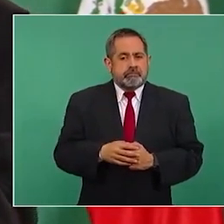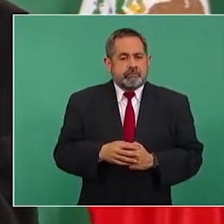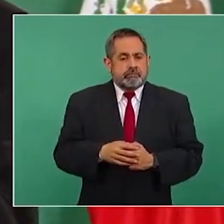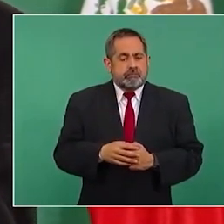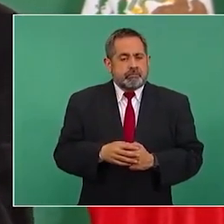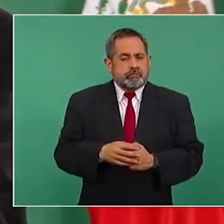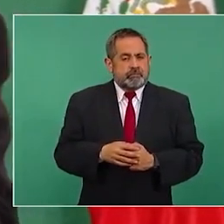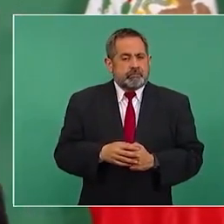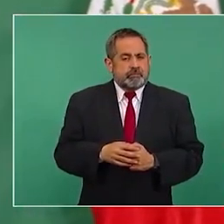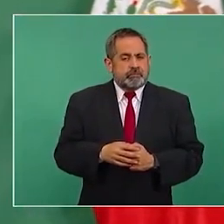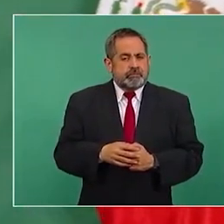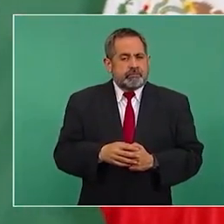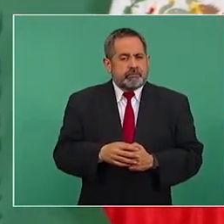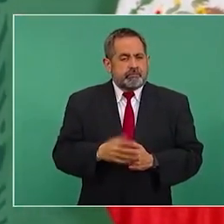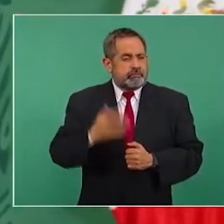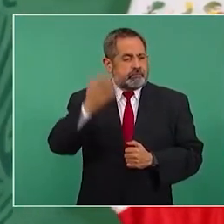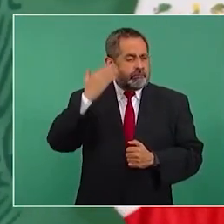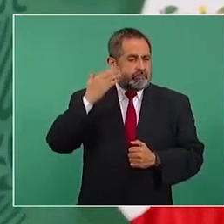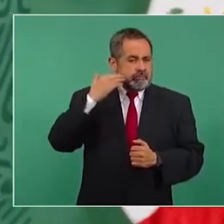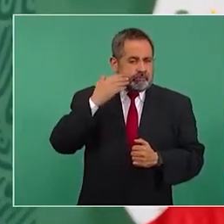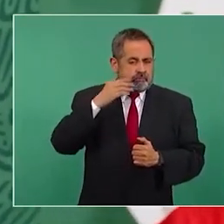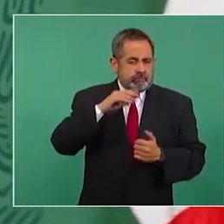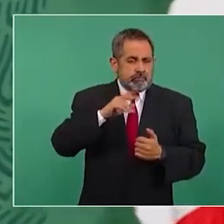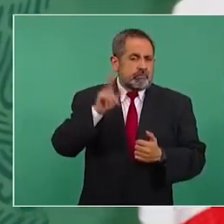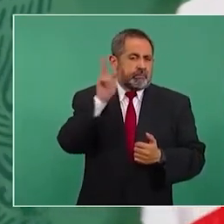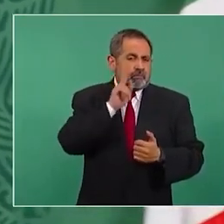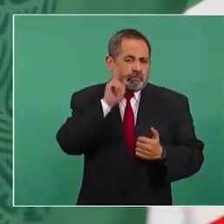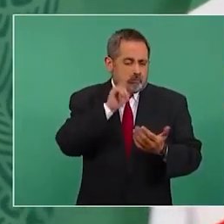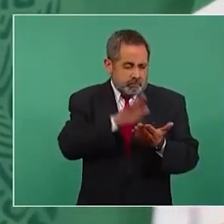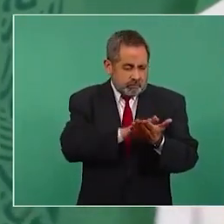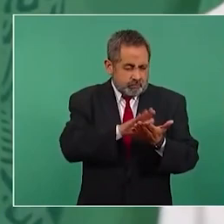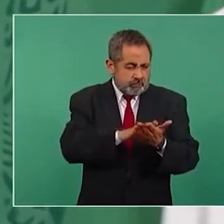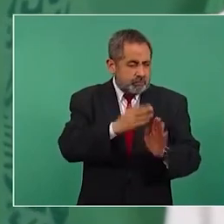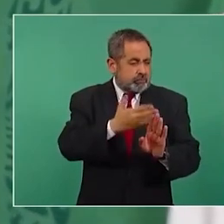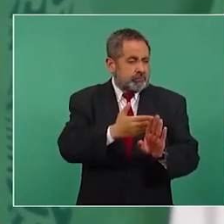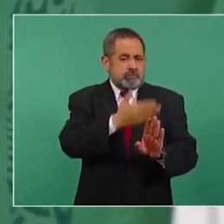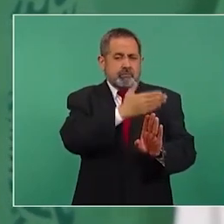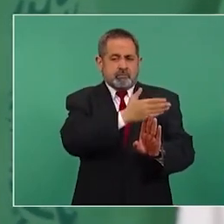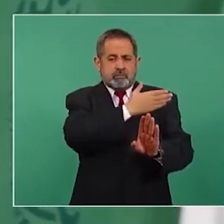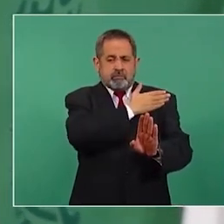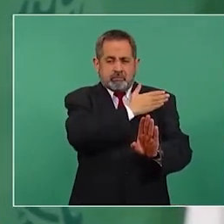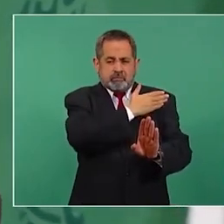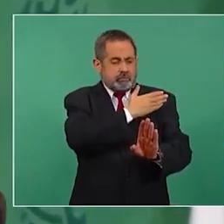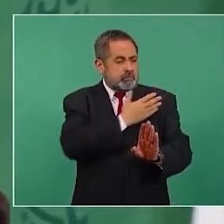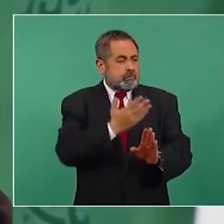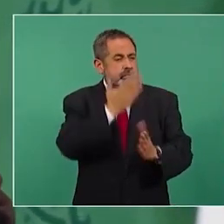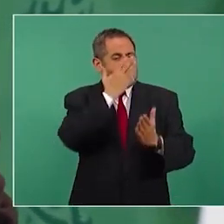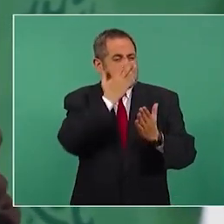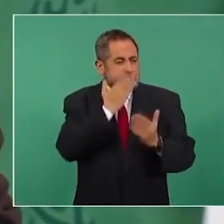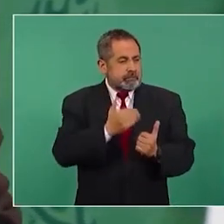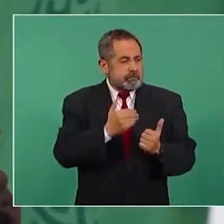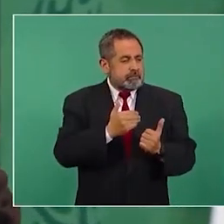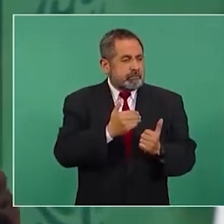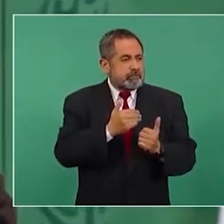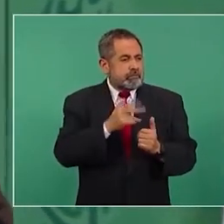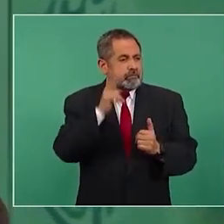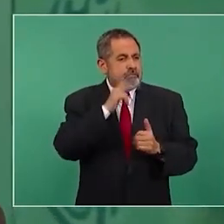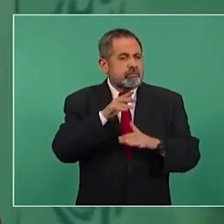evidencias, no hay pruebas documentales de la corrupción en la época prehispánica,